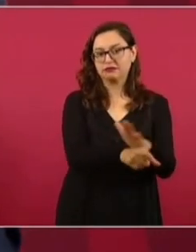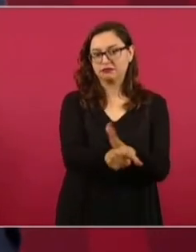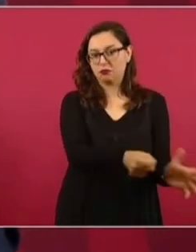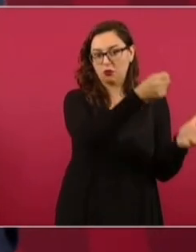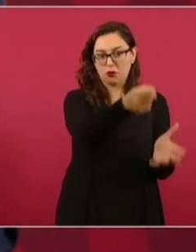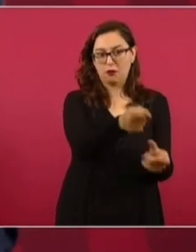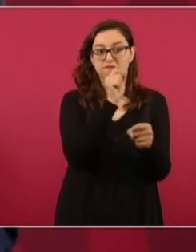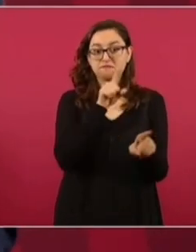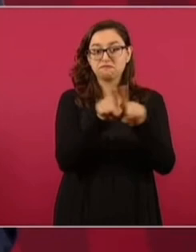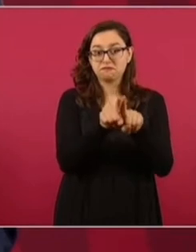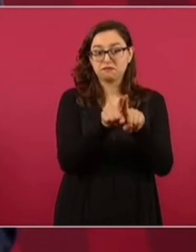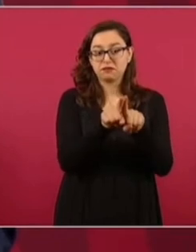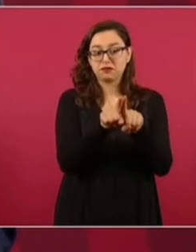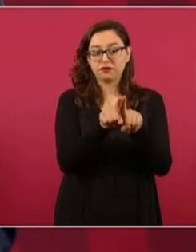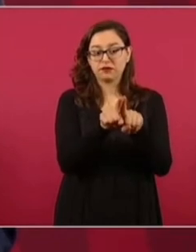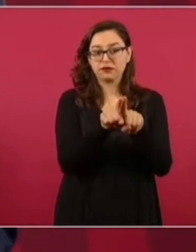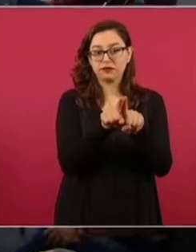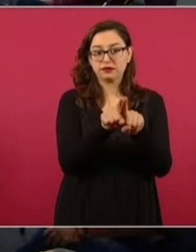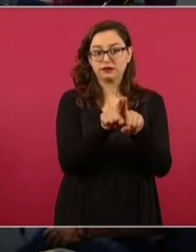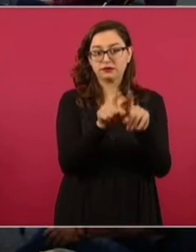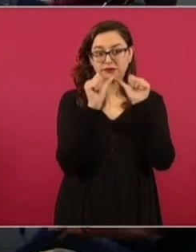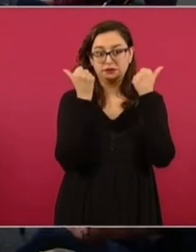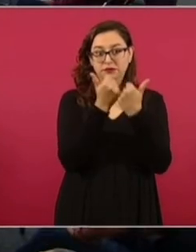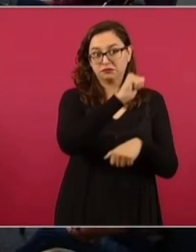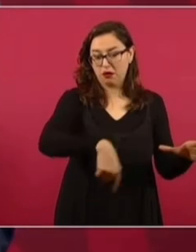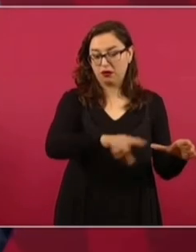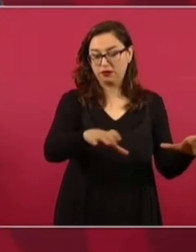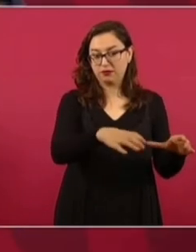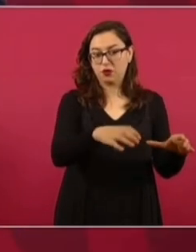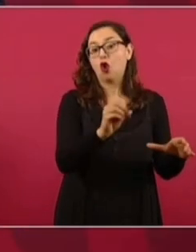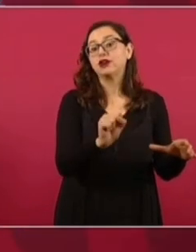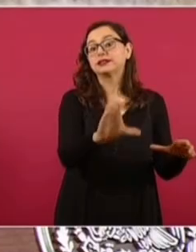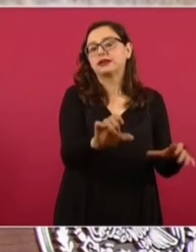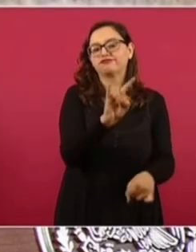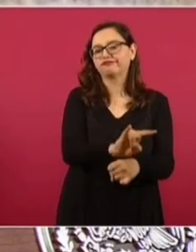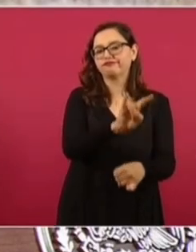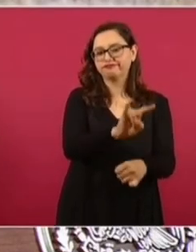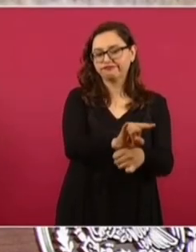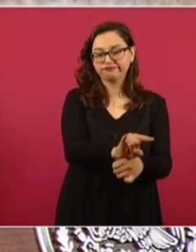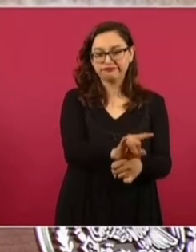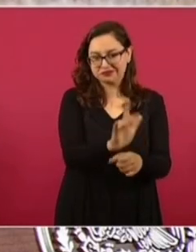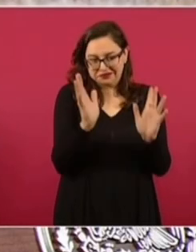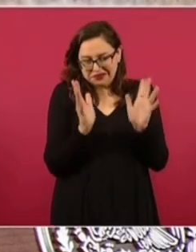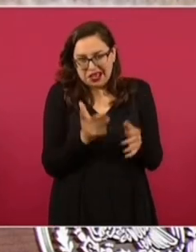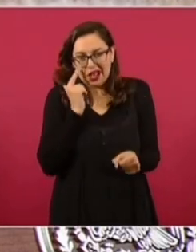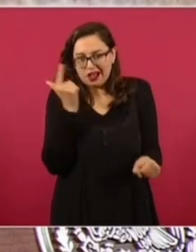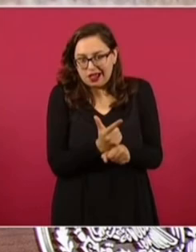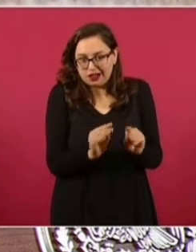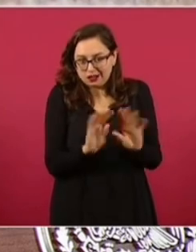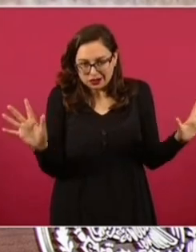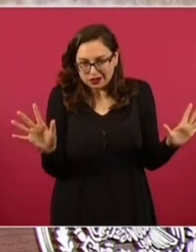por asociaciones del extranjero. Es una